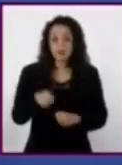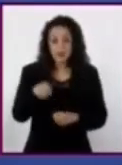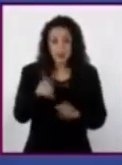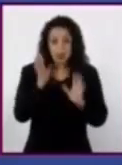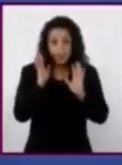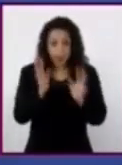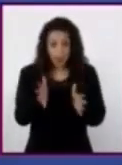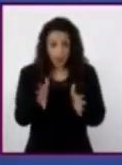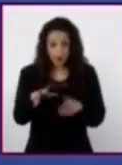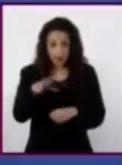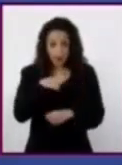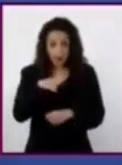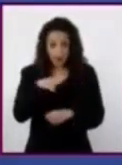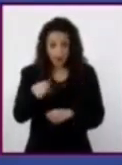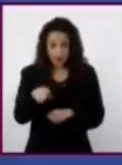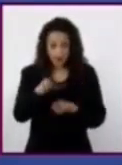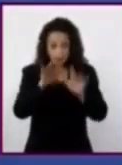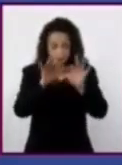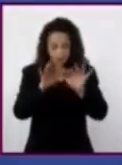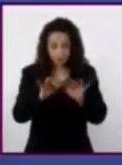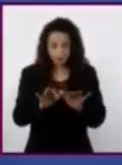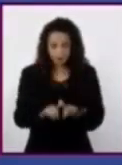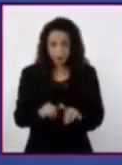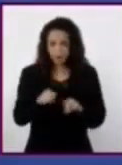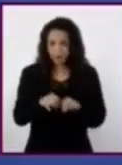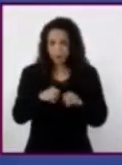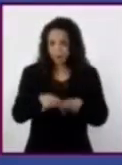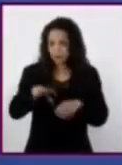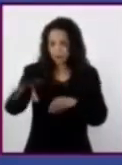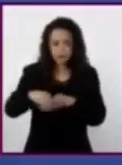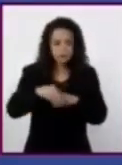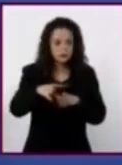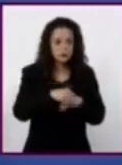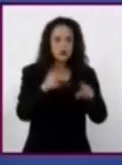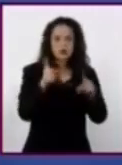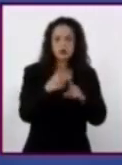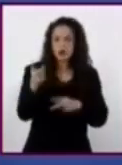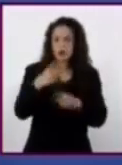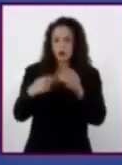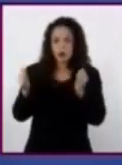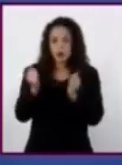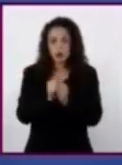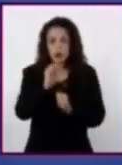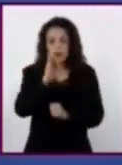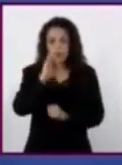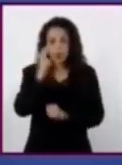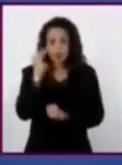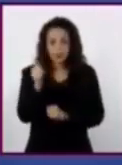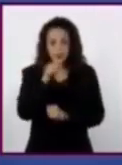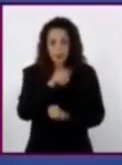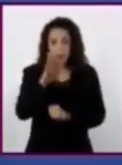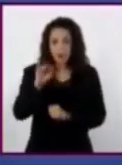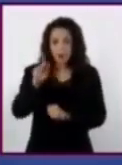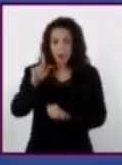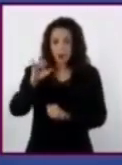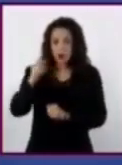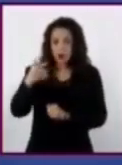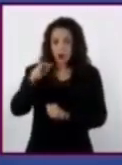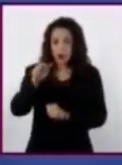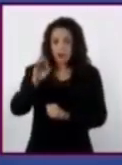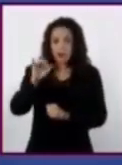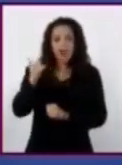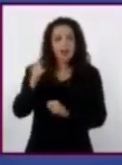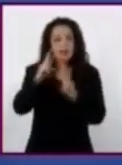concluyan con la captura de información de las fuentes en sus fichas bibliográficas y temáticas, podrán